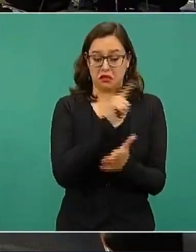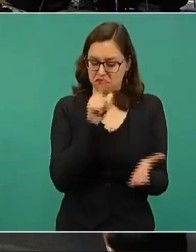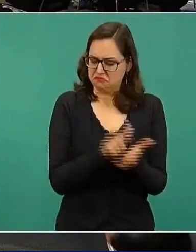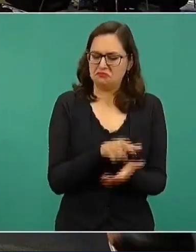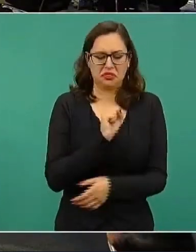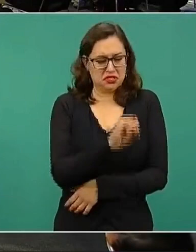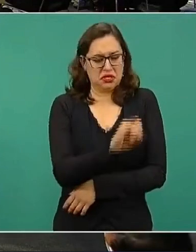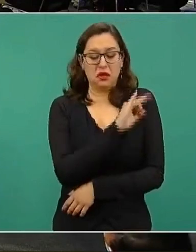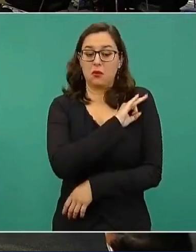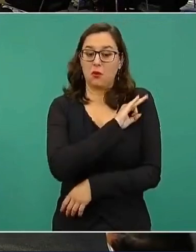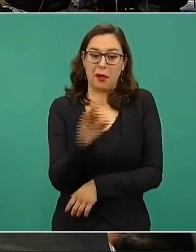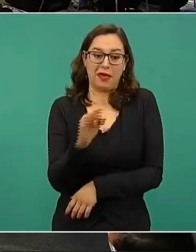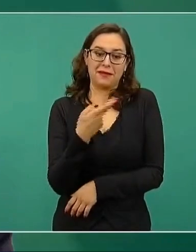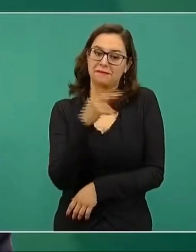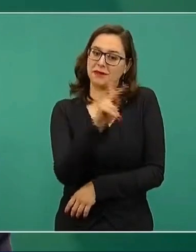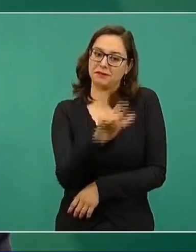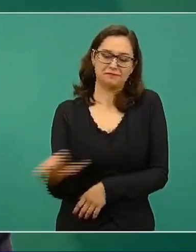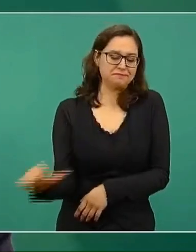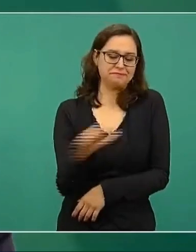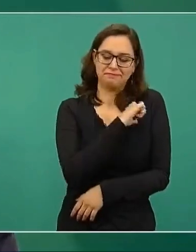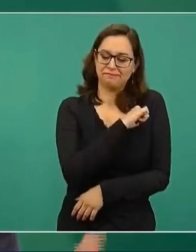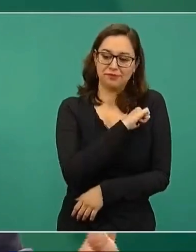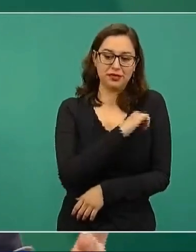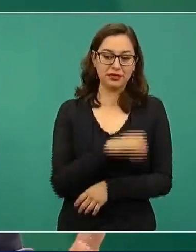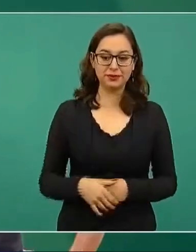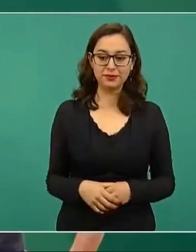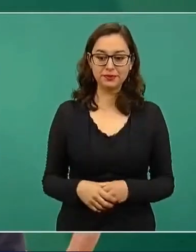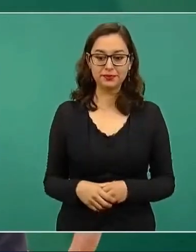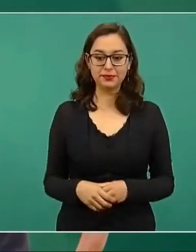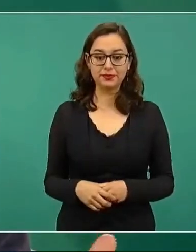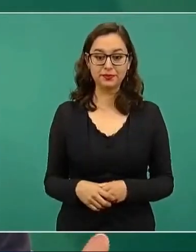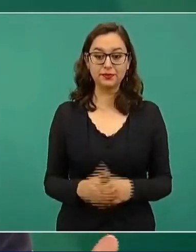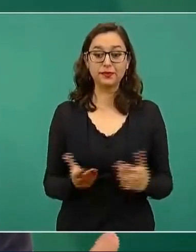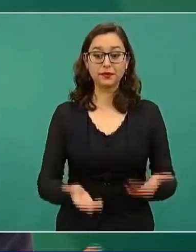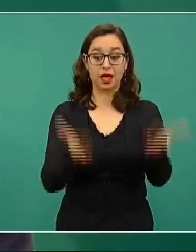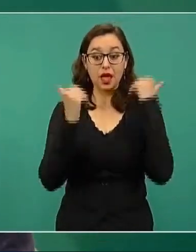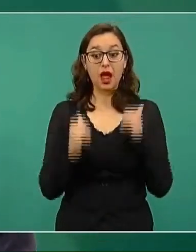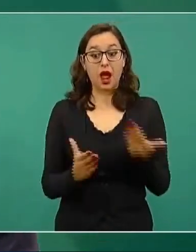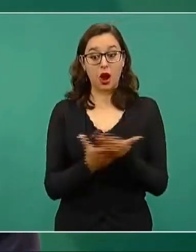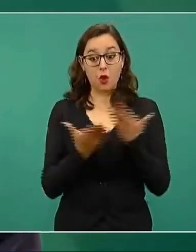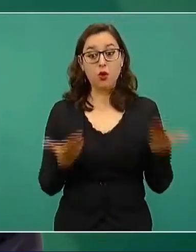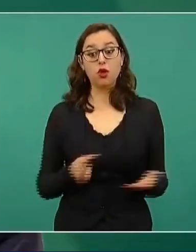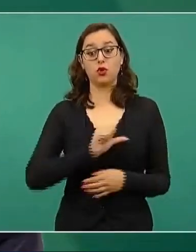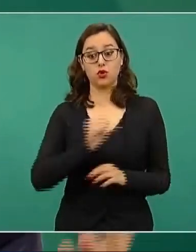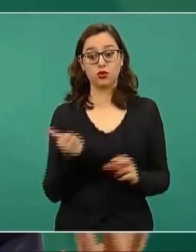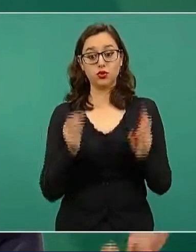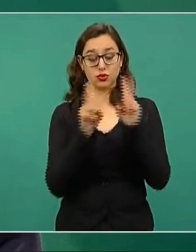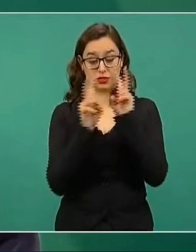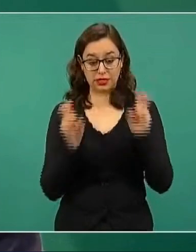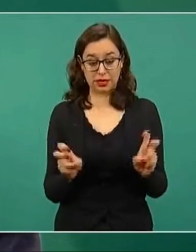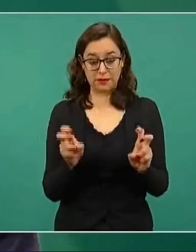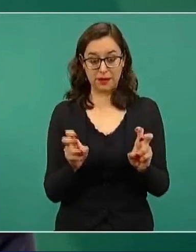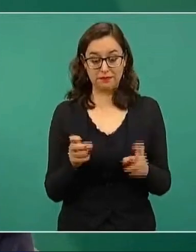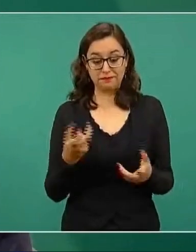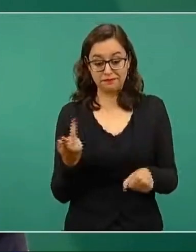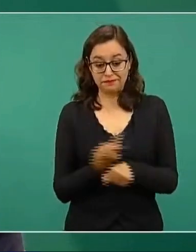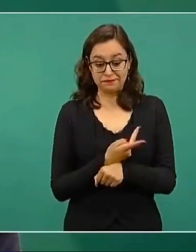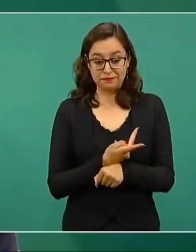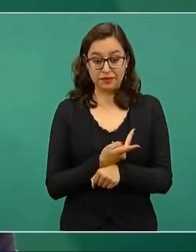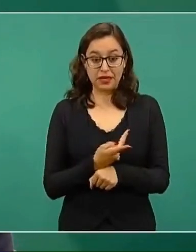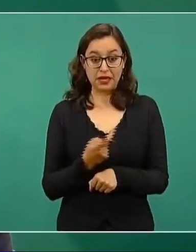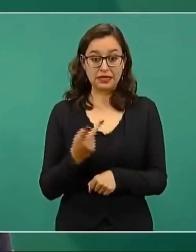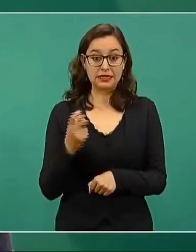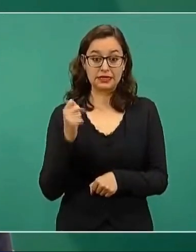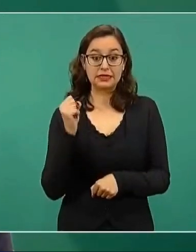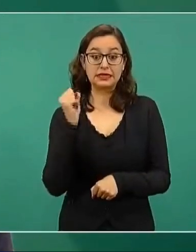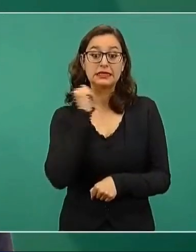como es la apelación judicial. Ahora, la otra cosa que aprovecho para aclarar, parece que un senador de la